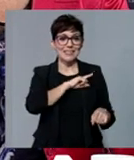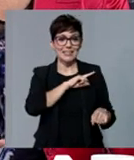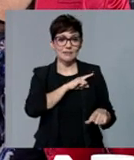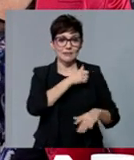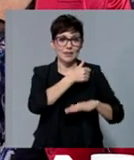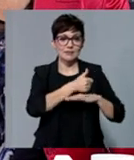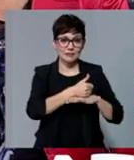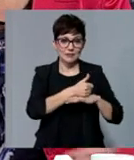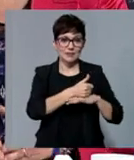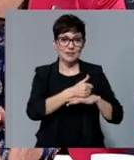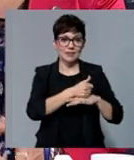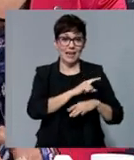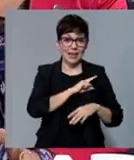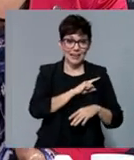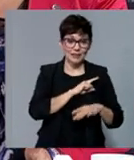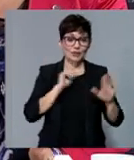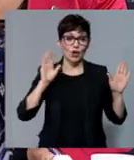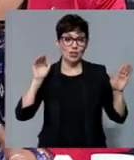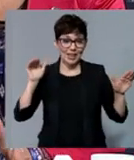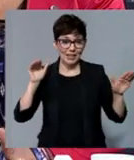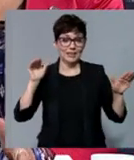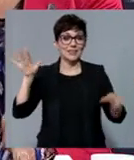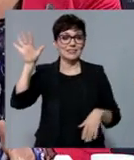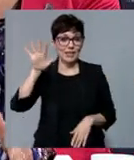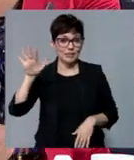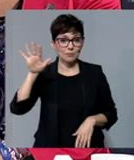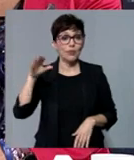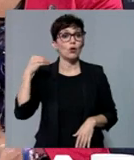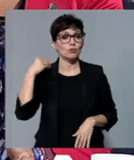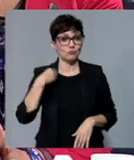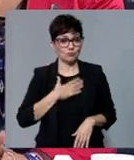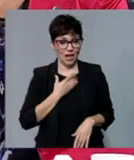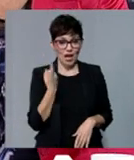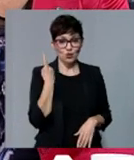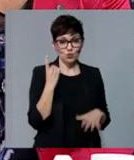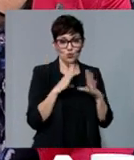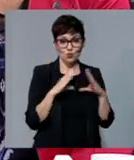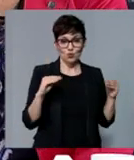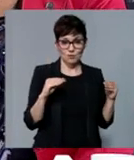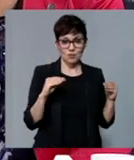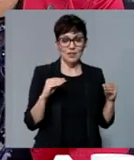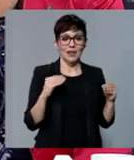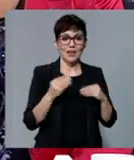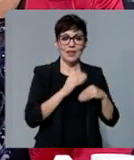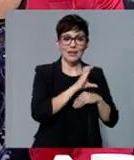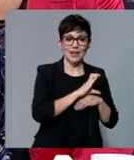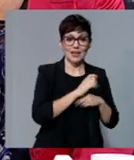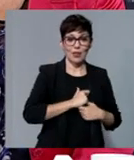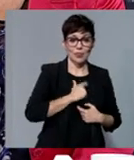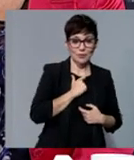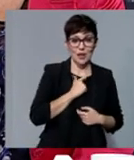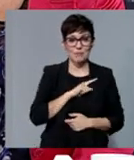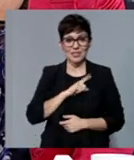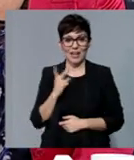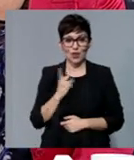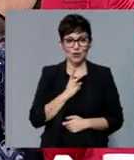del Aire y el Espacio, son alumnos de la Politécnica. Hacen a la vez la carrera civil y la carrera militar, por lo tanto, era evidente que teníamos